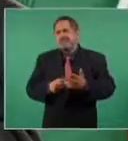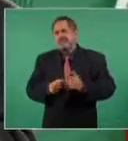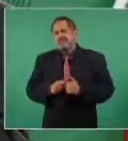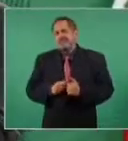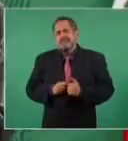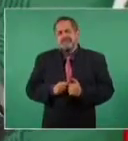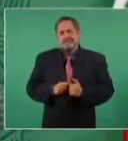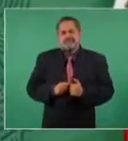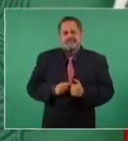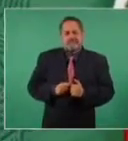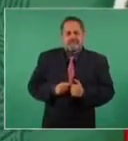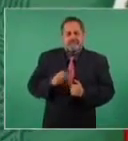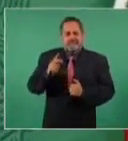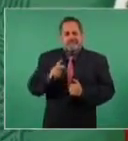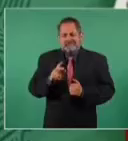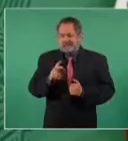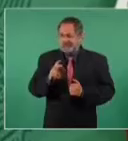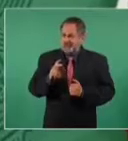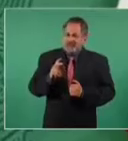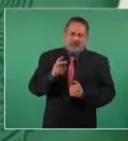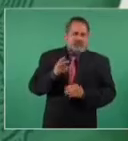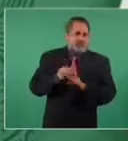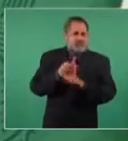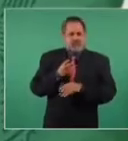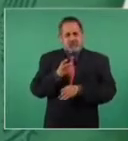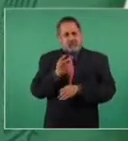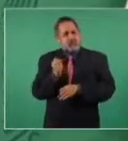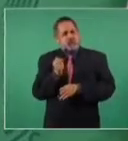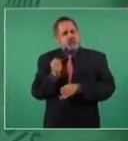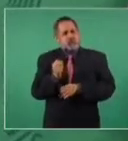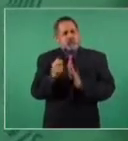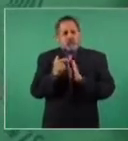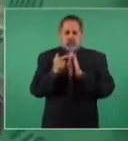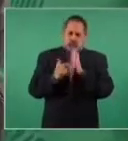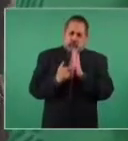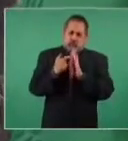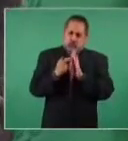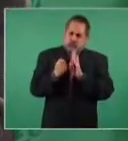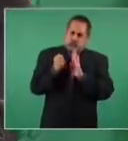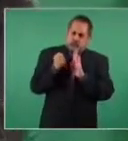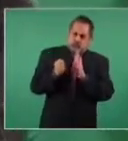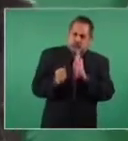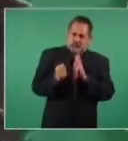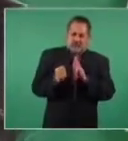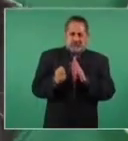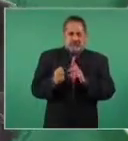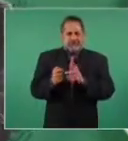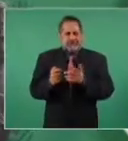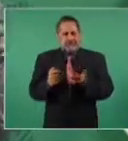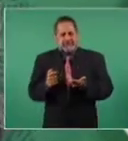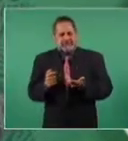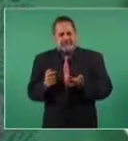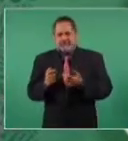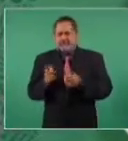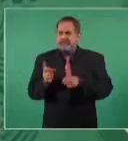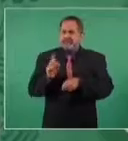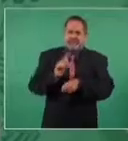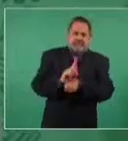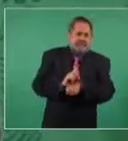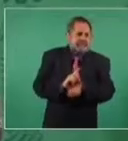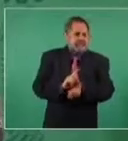exigentes acerca de la hora del día.